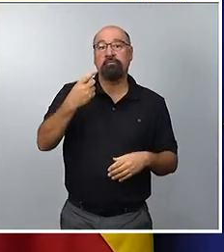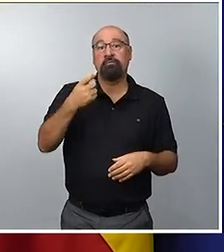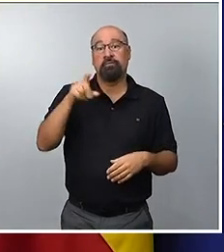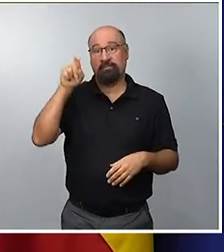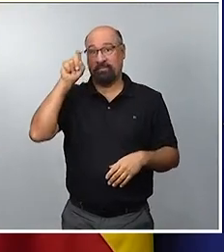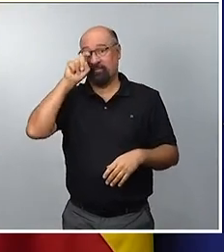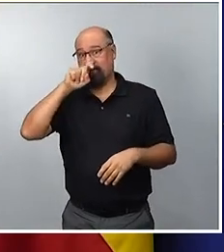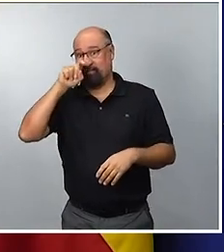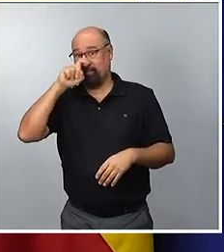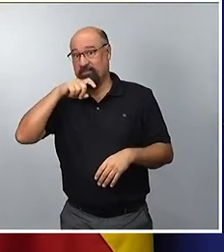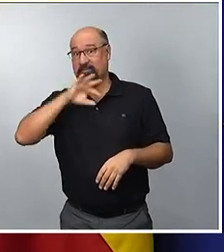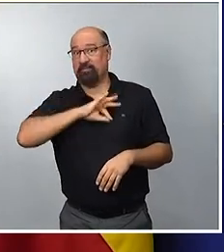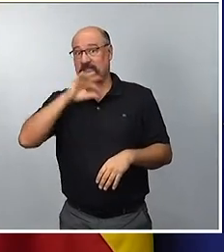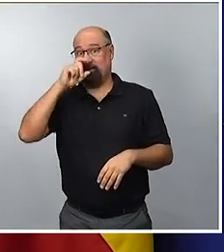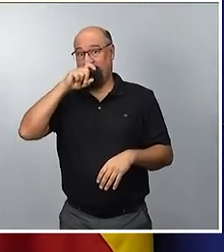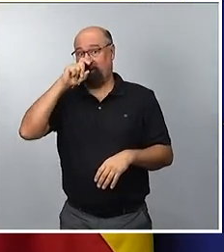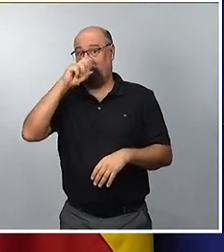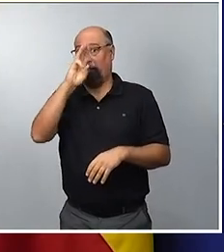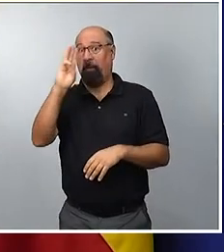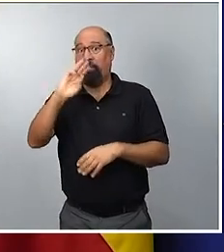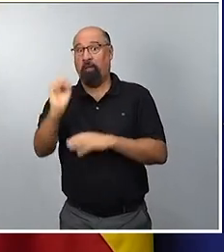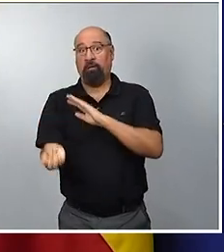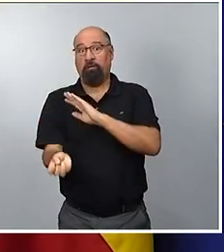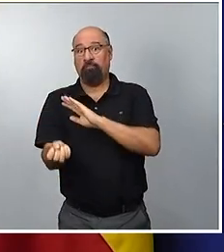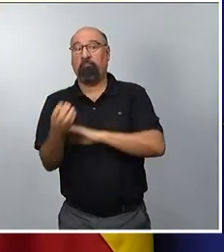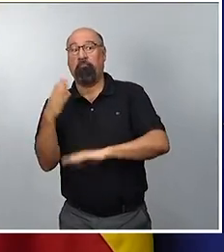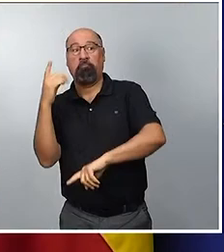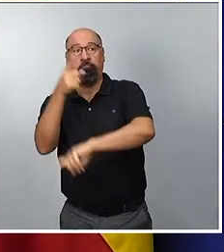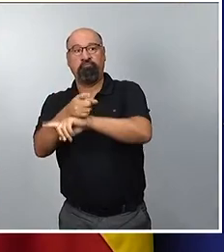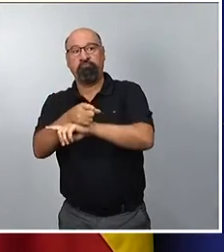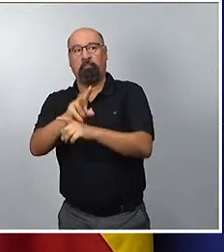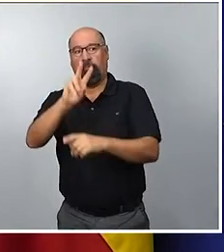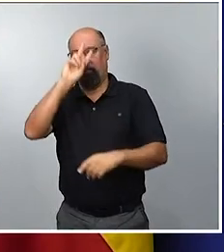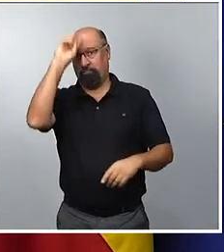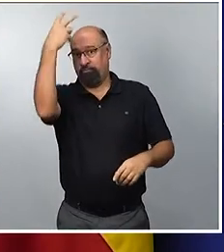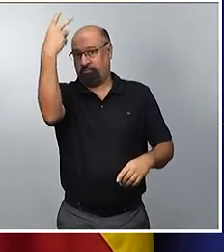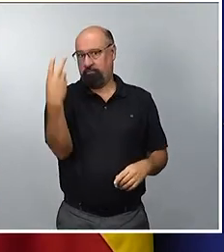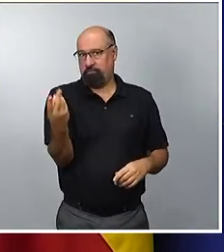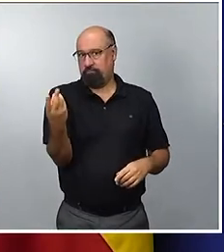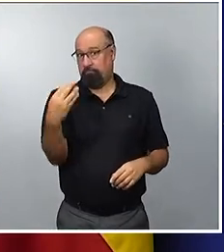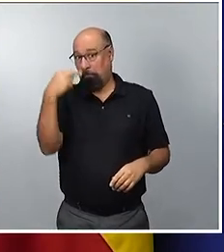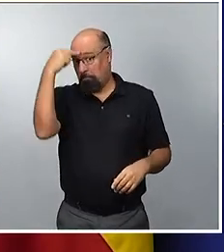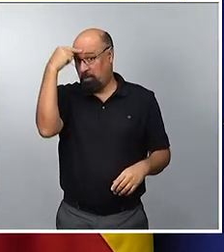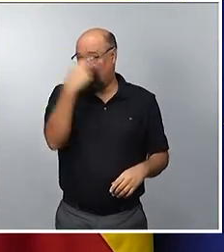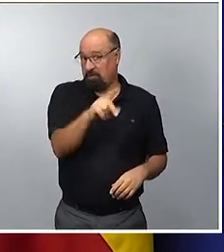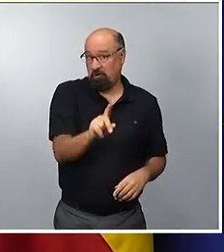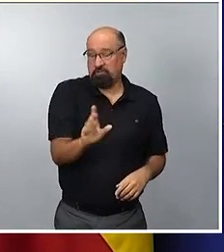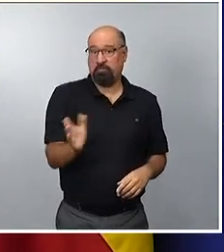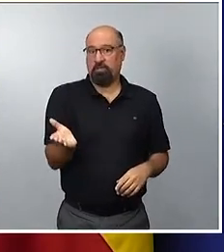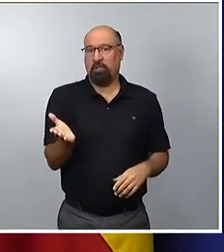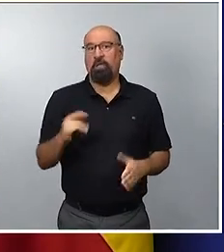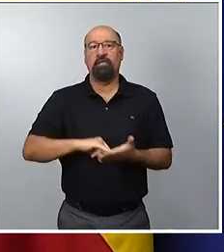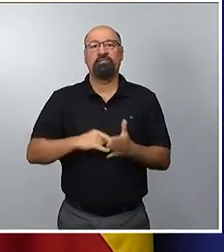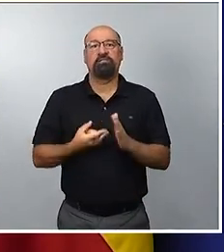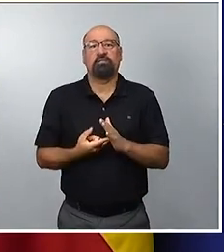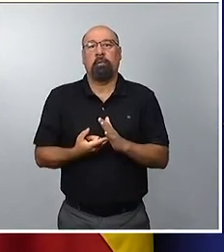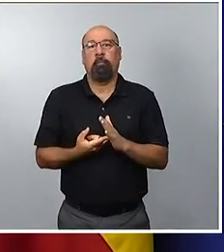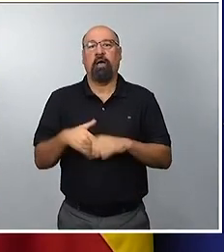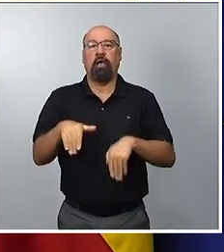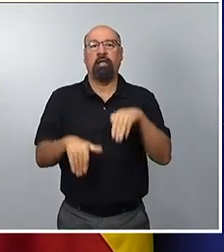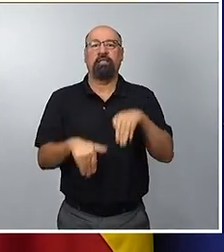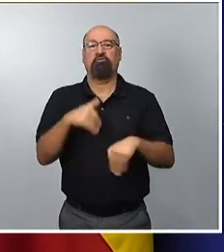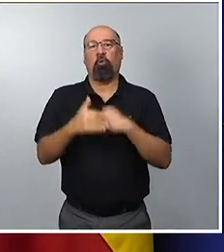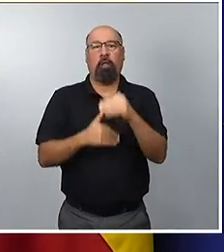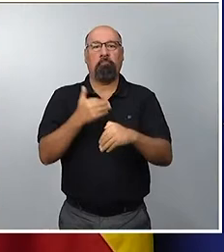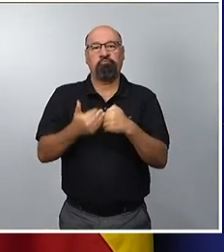a su partido para que se conformaran gobiernos donde no se respetó la lista más votada, sino el sistema electoral español. Y hay